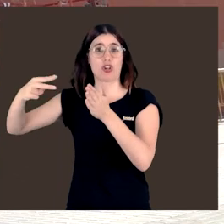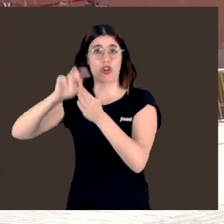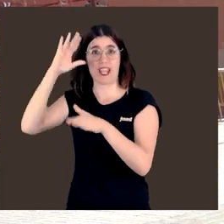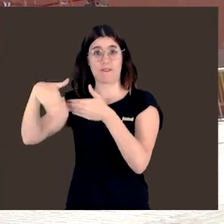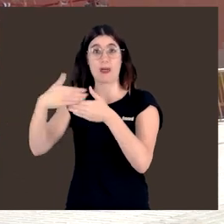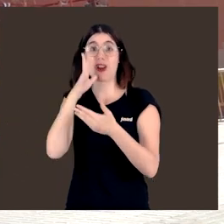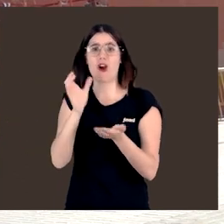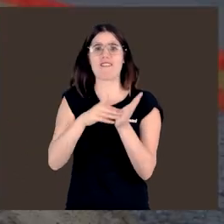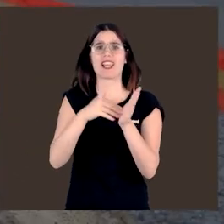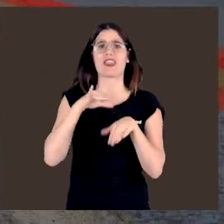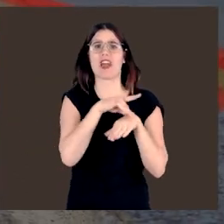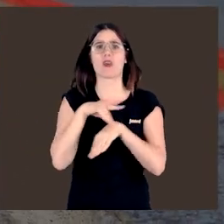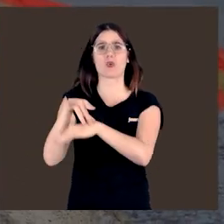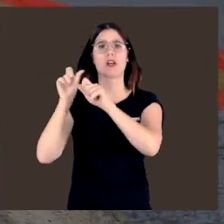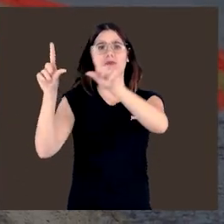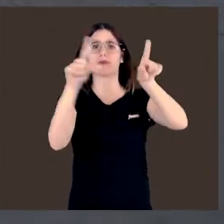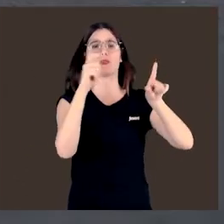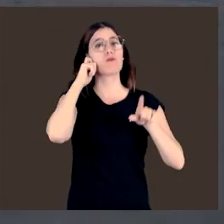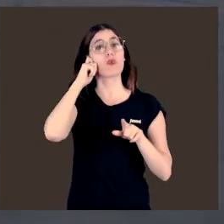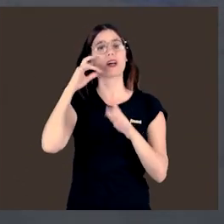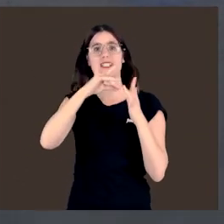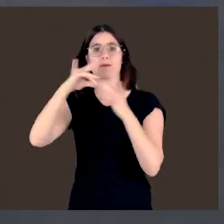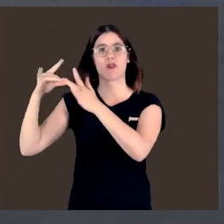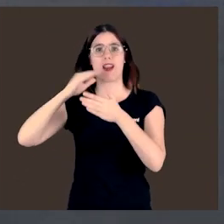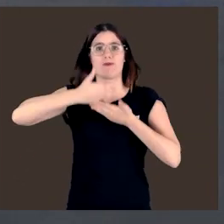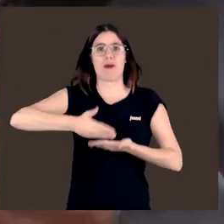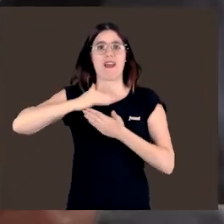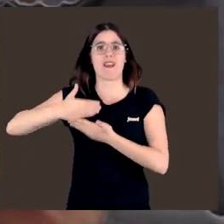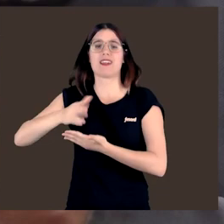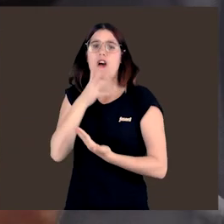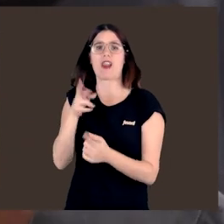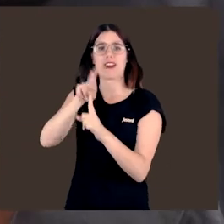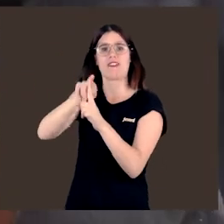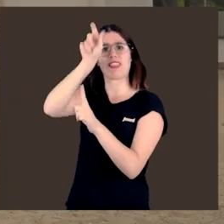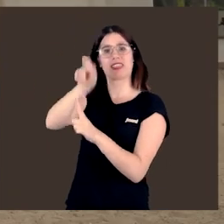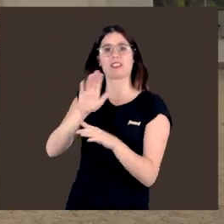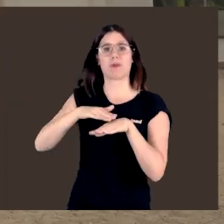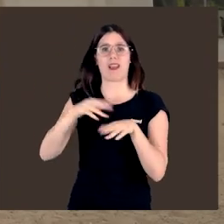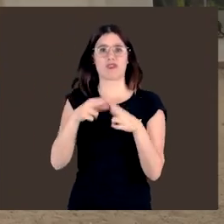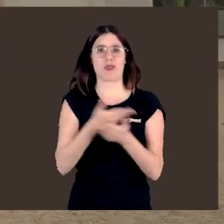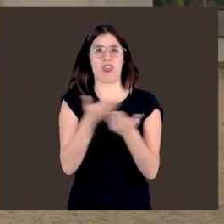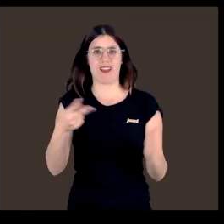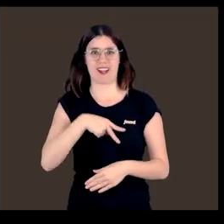forma en Valencia a una ruta de mujeres pioneras que rompieron barreras y han sido y son referentes para toda la sociedad.